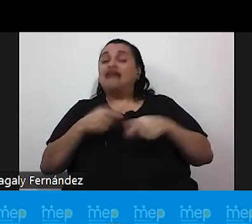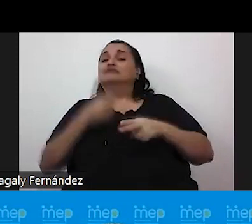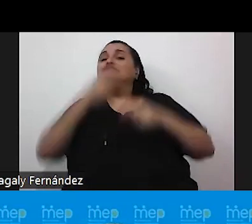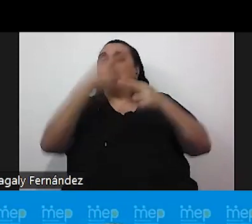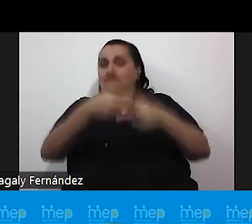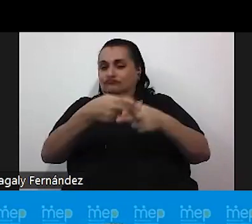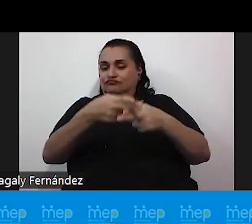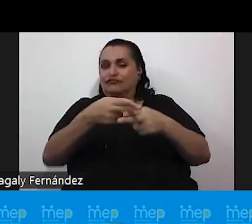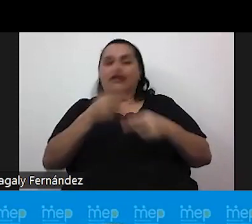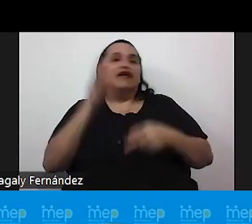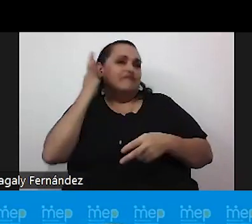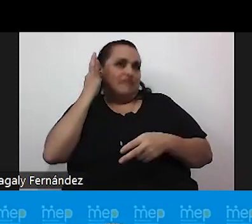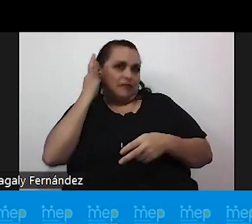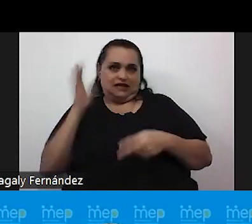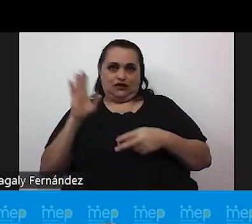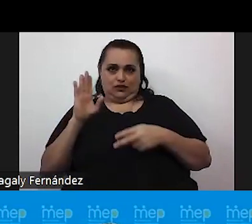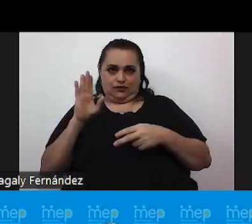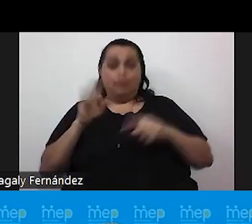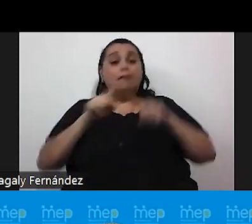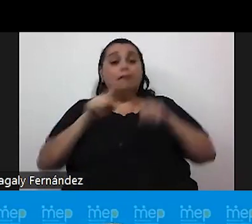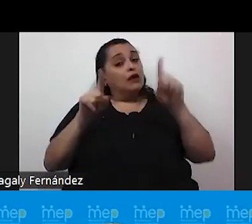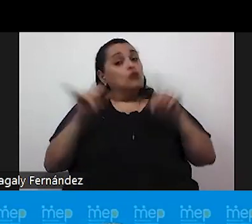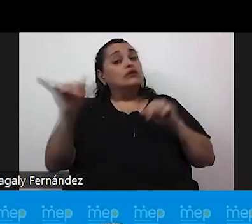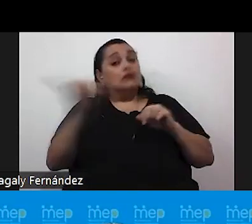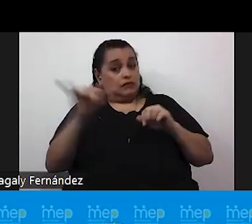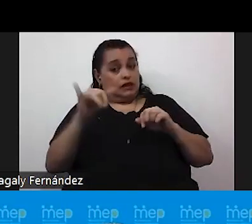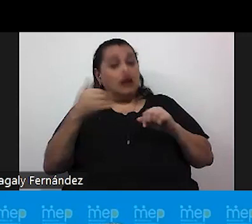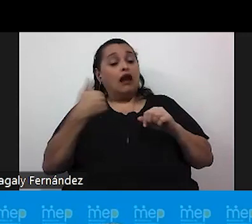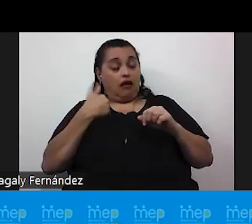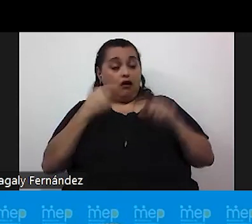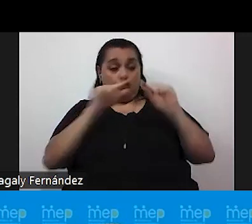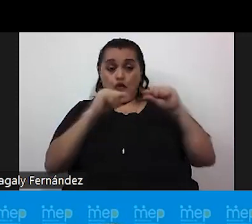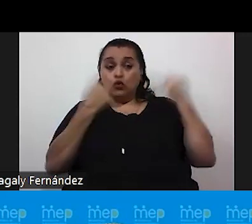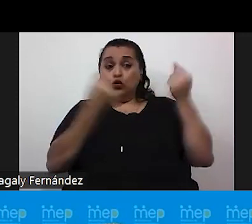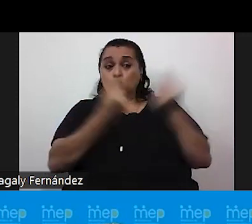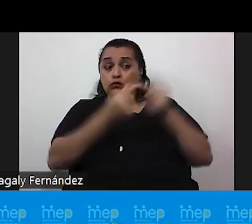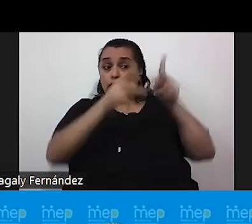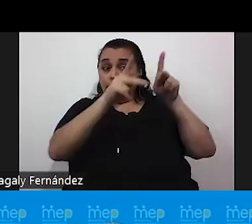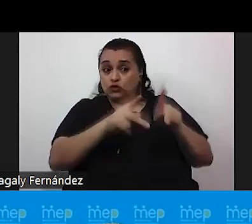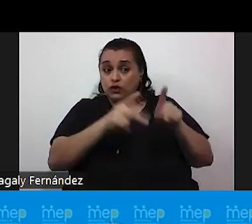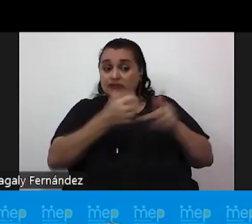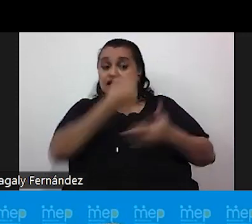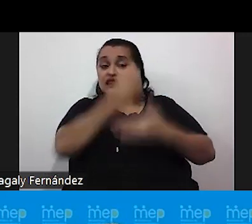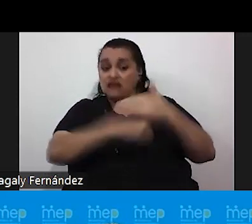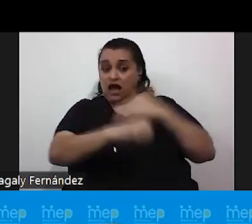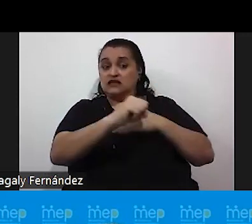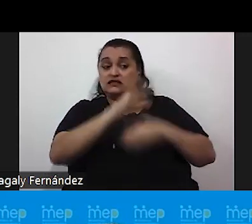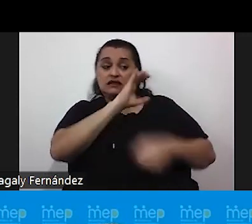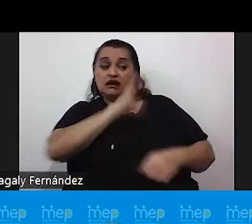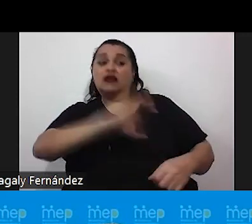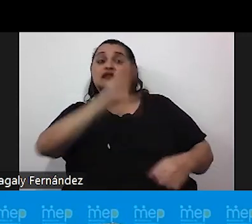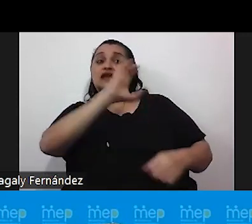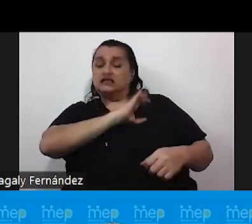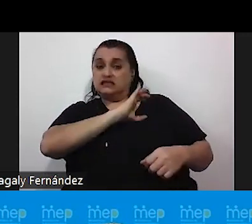el sexo registral de mujer. Pero también hay un grupo de personas que nacen con características